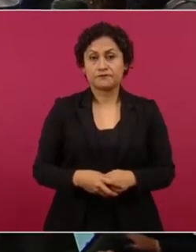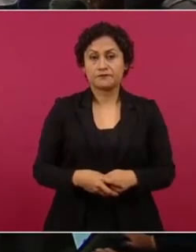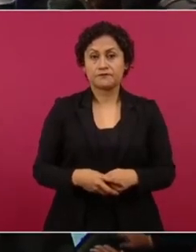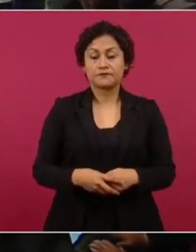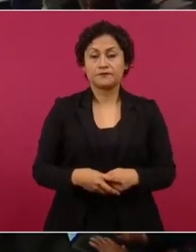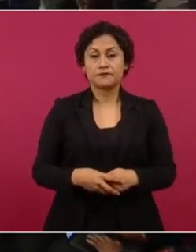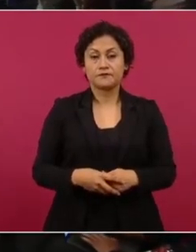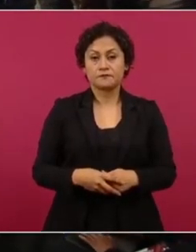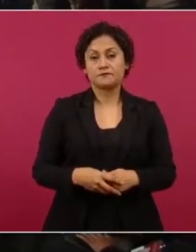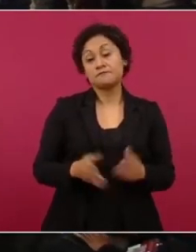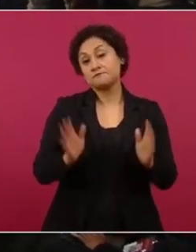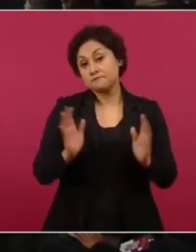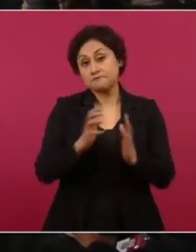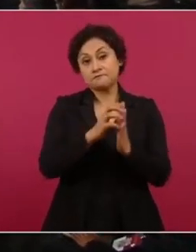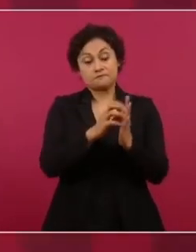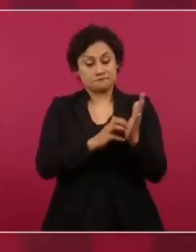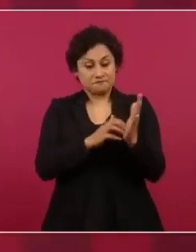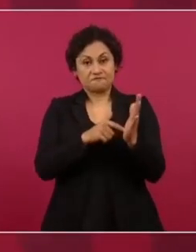Algo es algo.